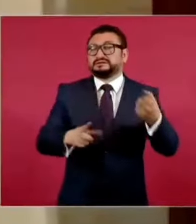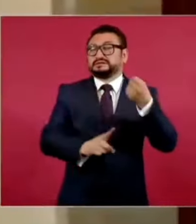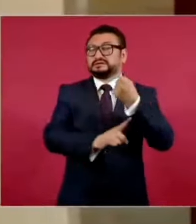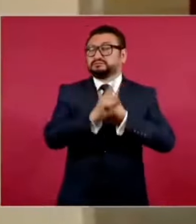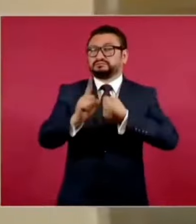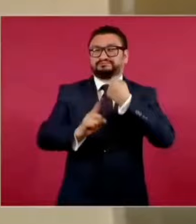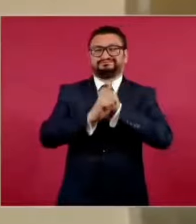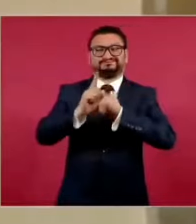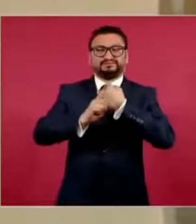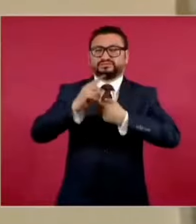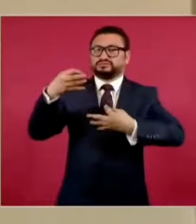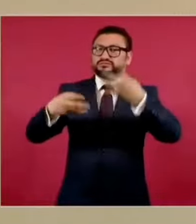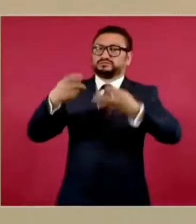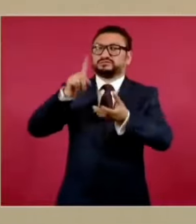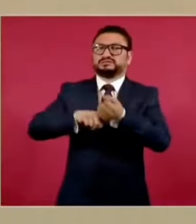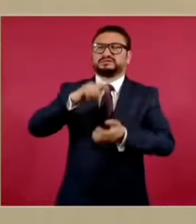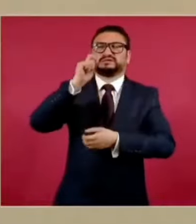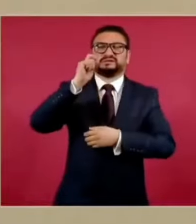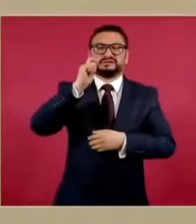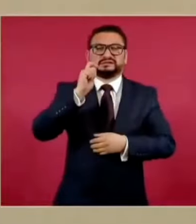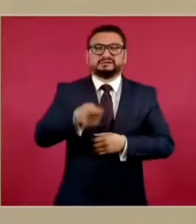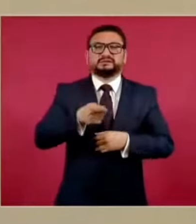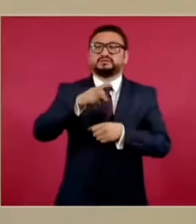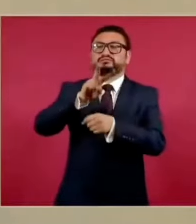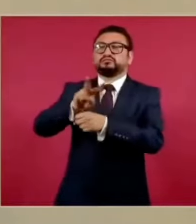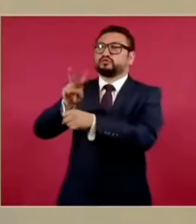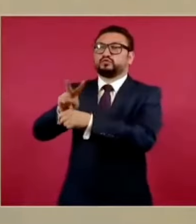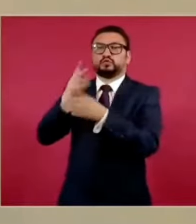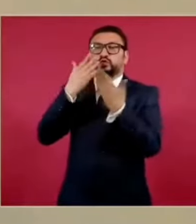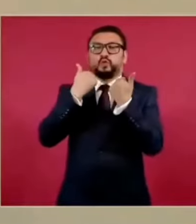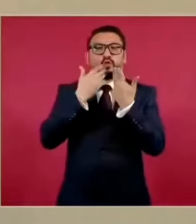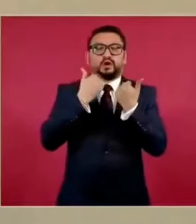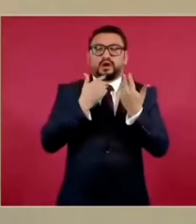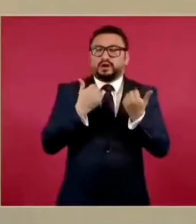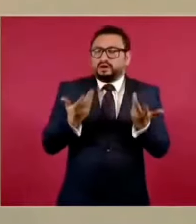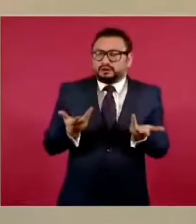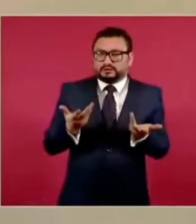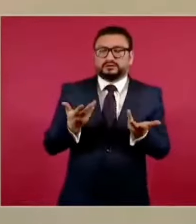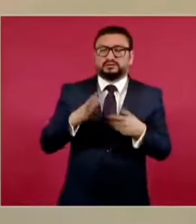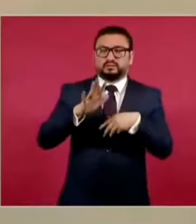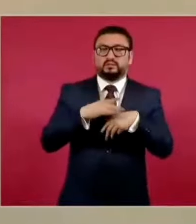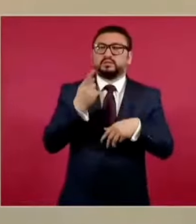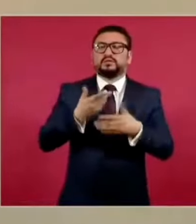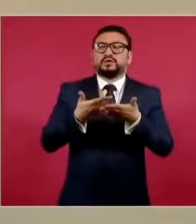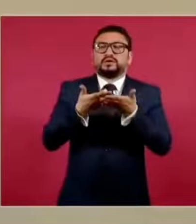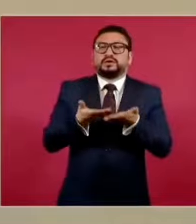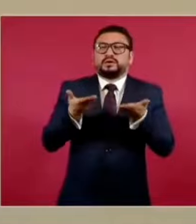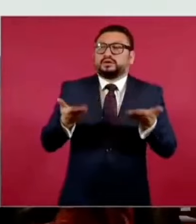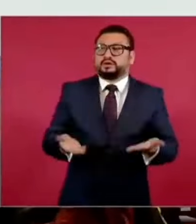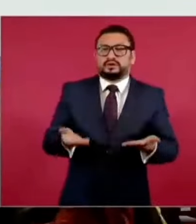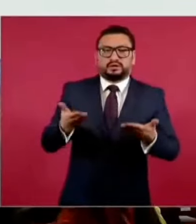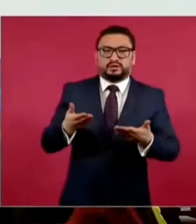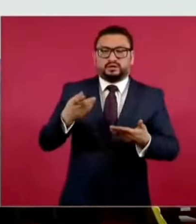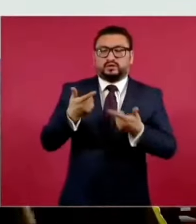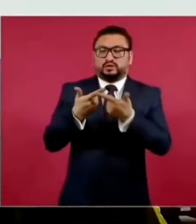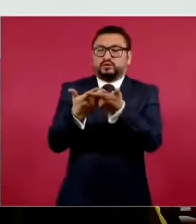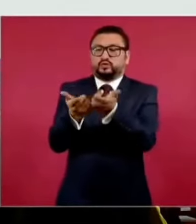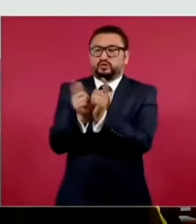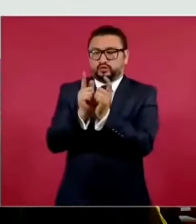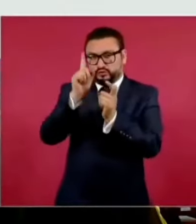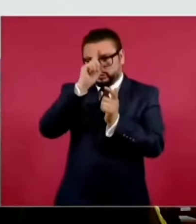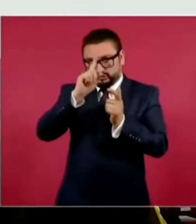en el Poder Judicial es la falta de vigilancia. Es que el actual Consejo de la